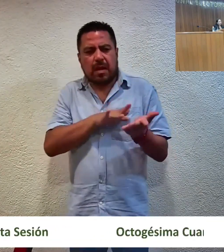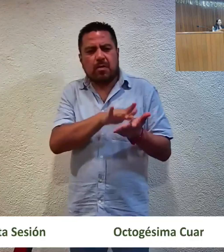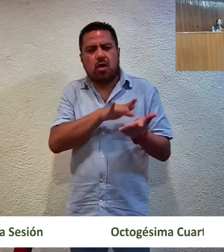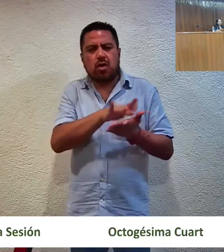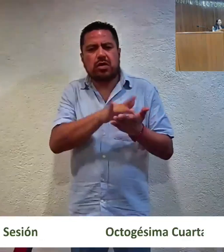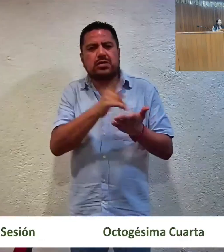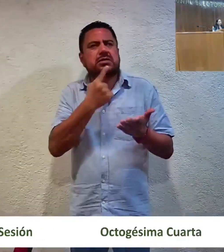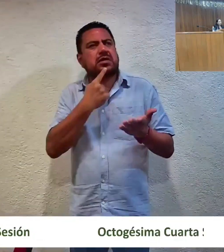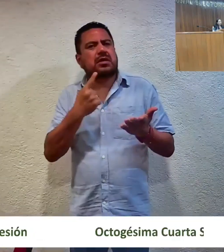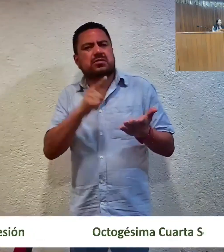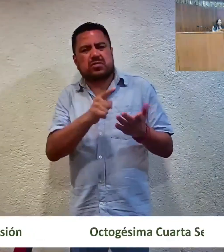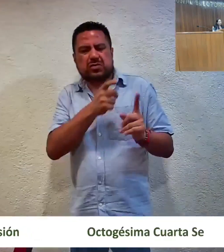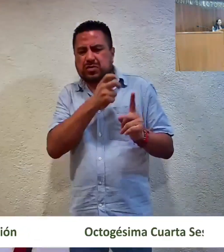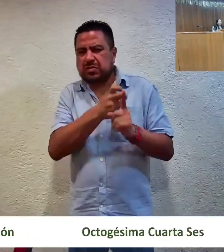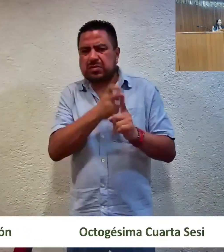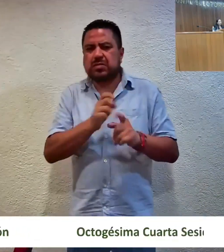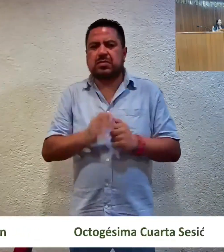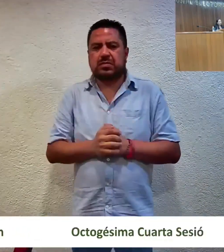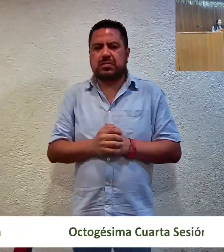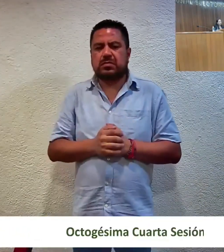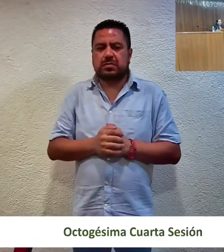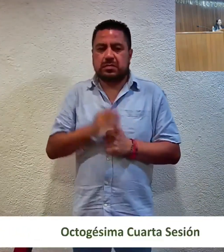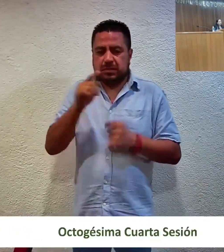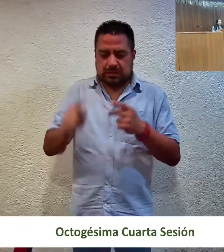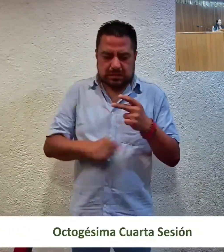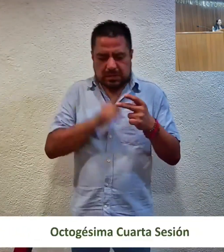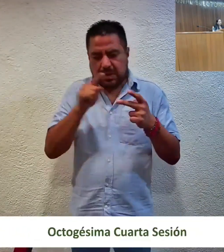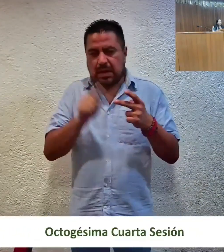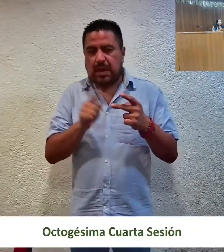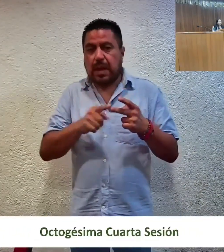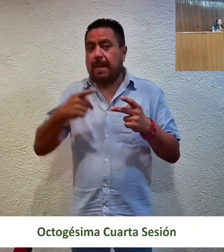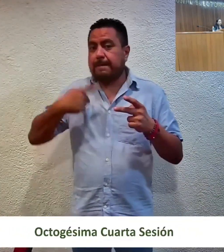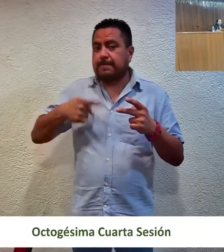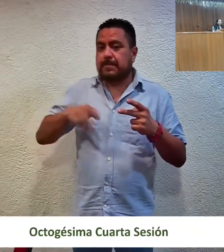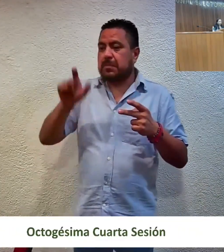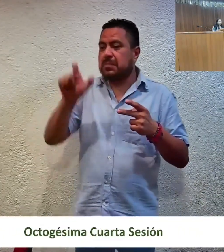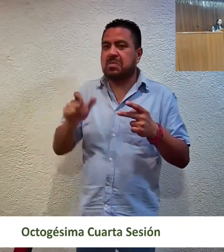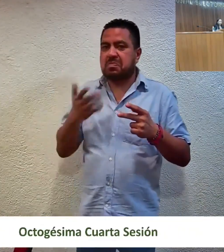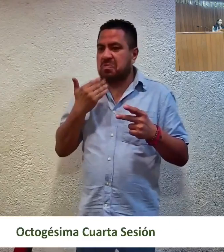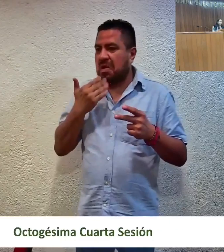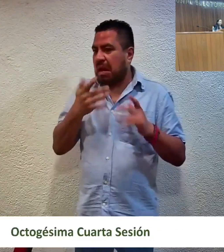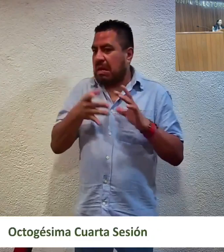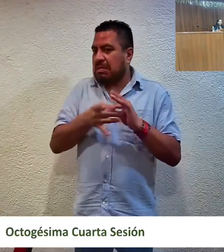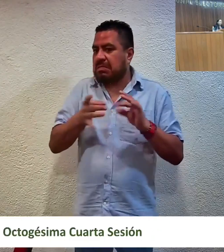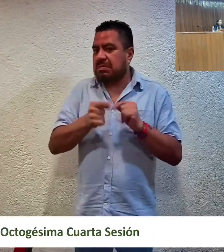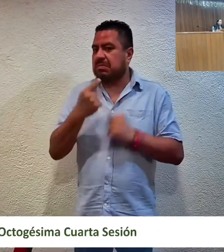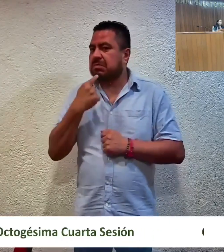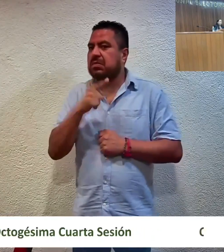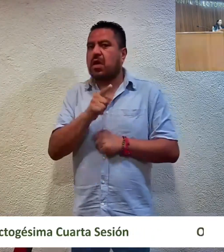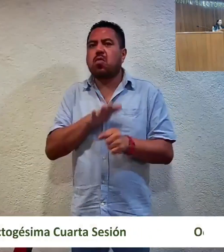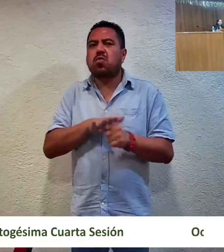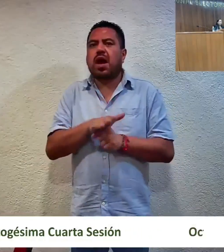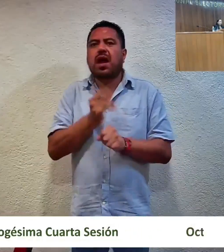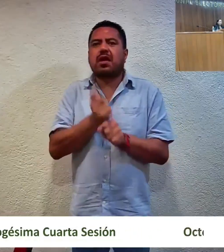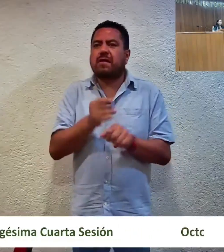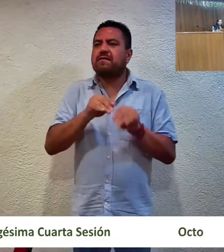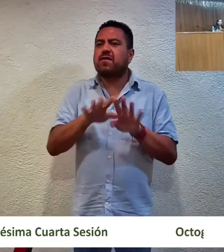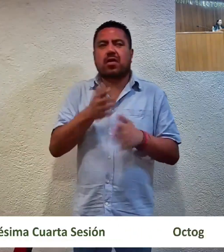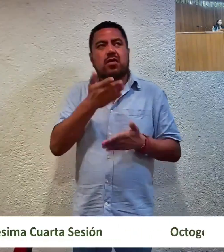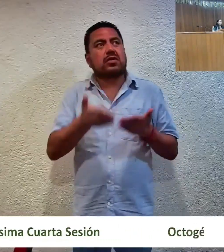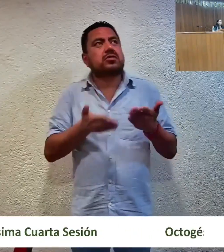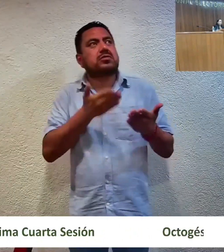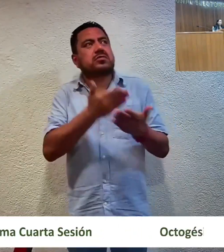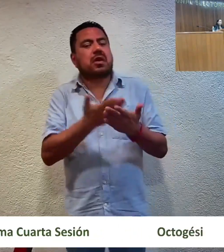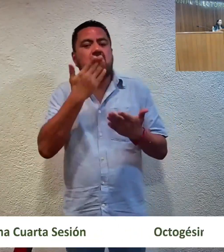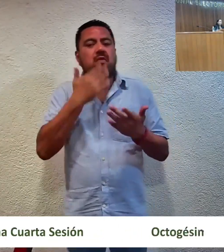acusaciones al respecto segundo las quejosas no precisaron en su denuncia que información solicitaron y no se les